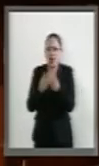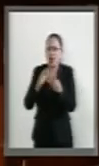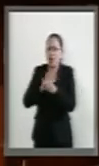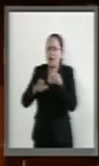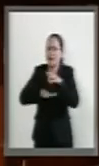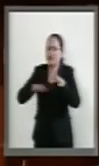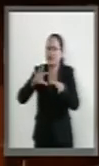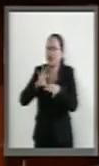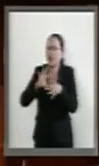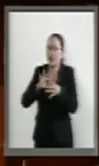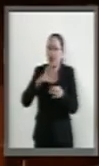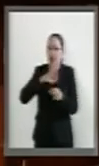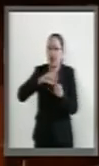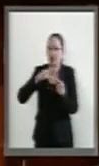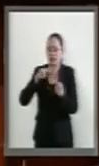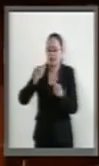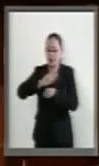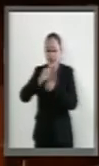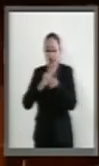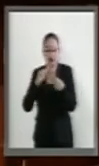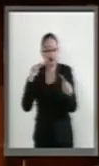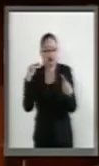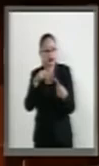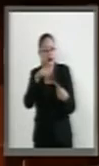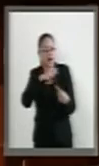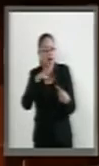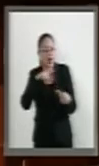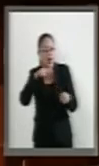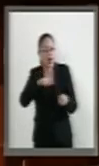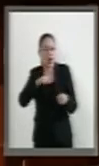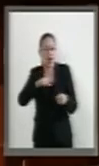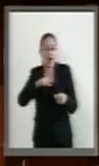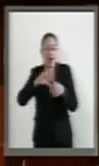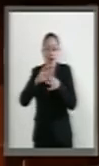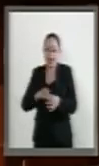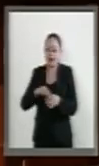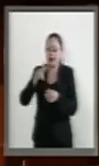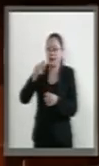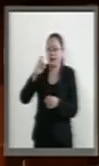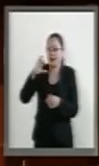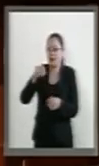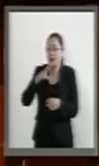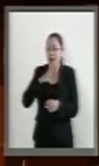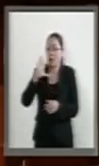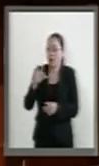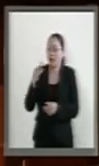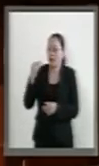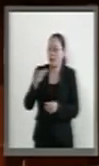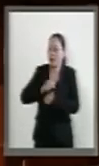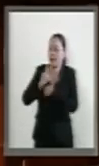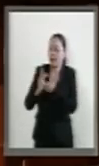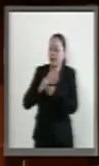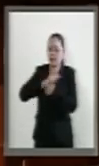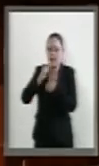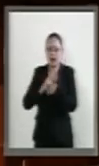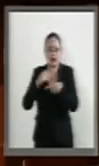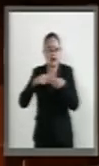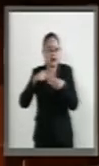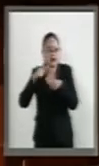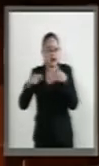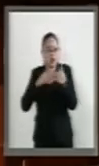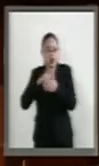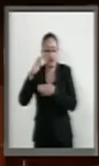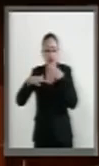número de países observadores que tenemos. En la Alianza del Pacífico hoy tenemos 49 estados observadores de distintas regiones del mundo